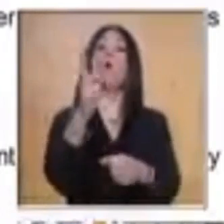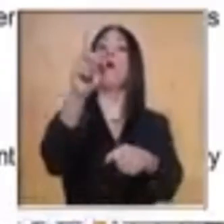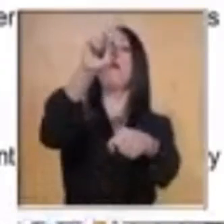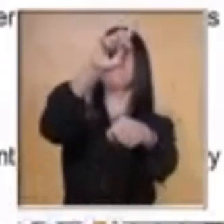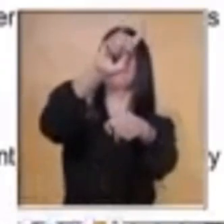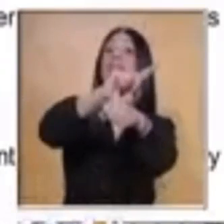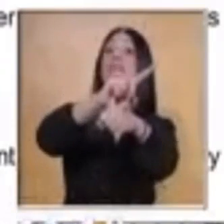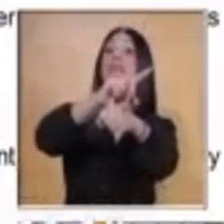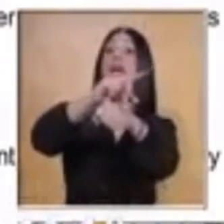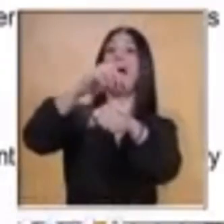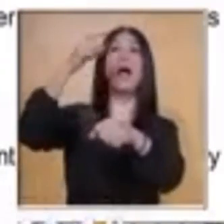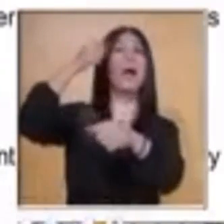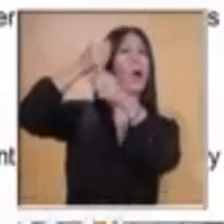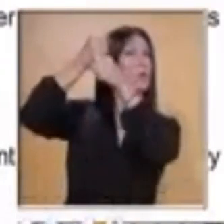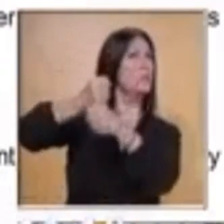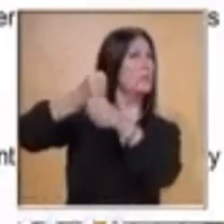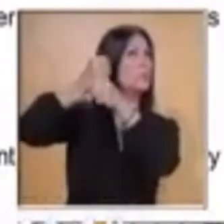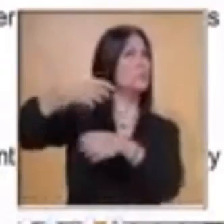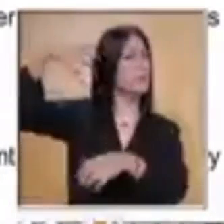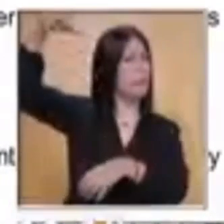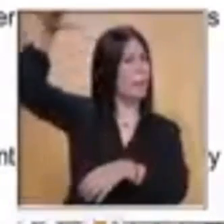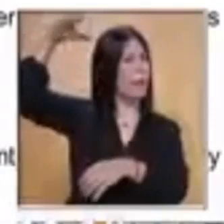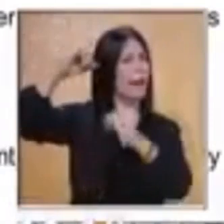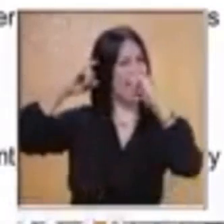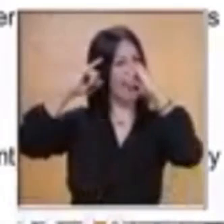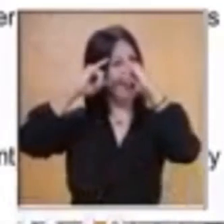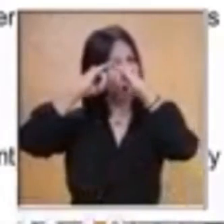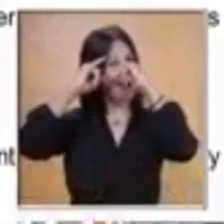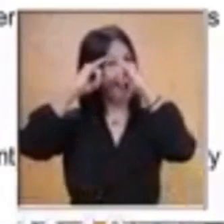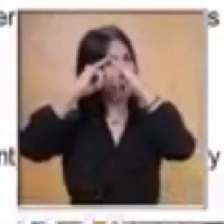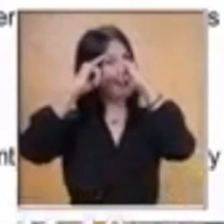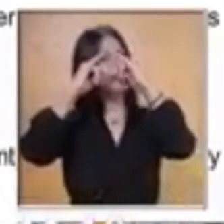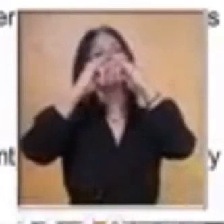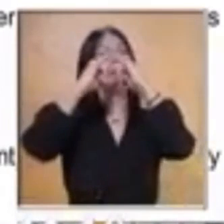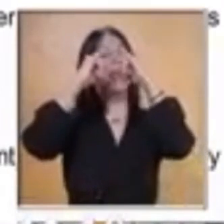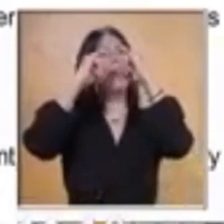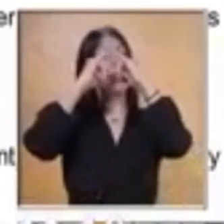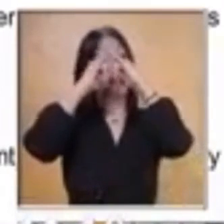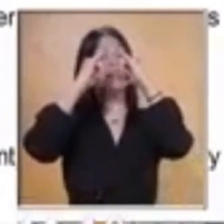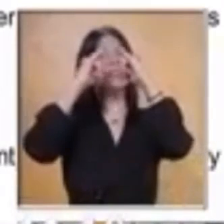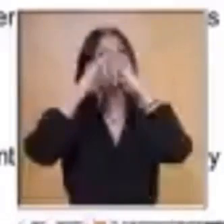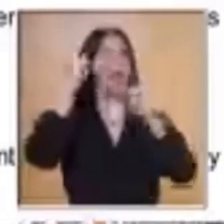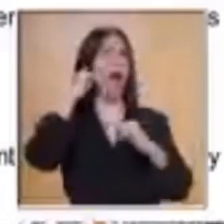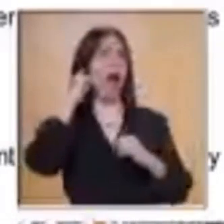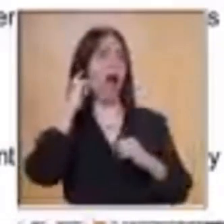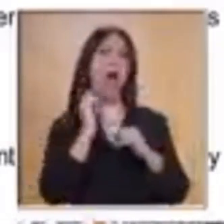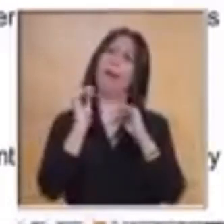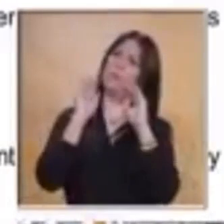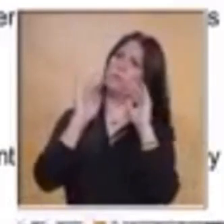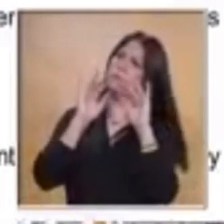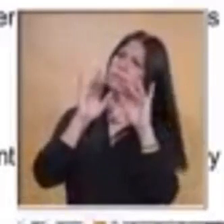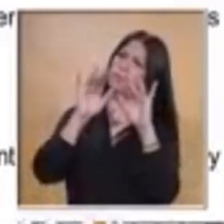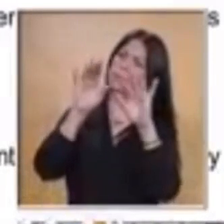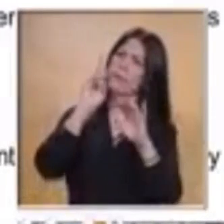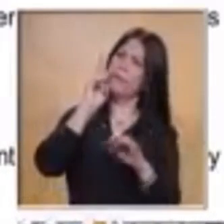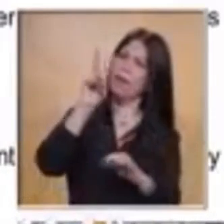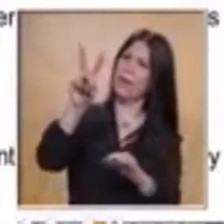con gran alboroto. Alguien se estaba casando en la capilla y por todo lo alto.